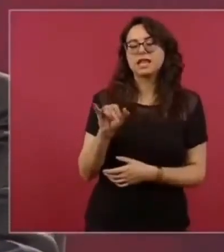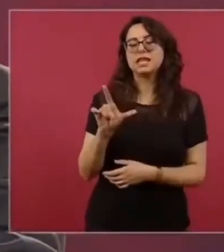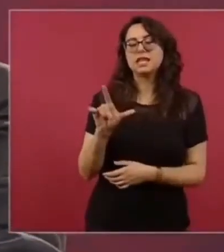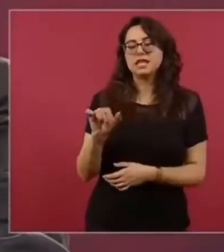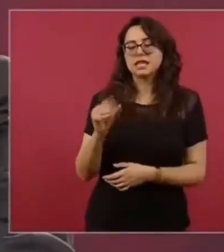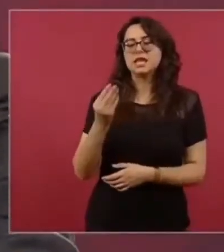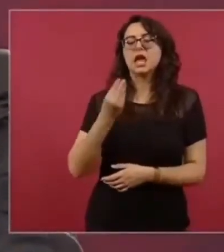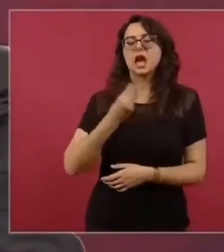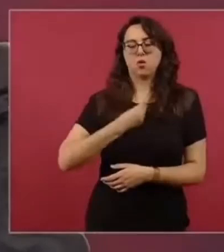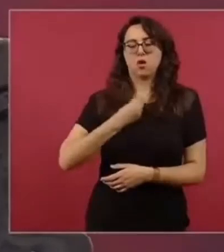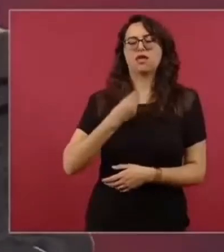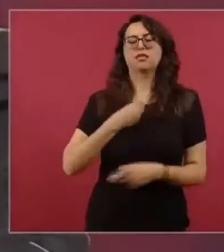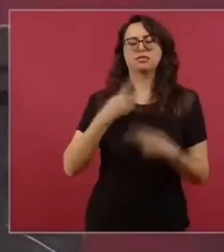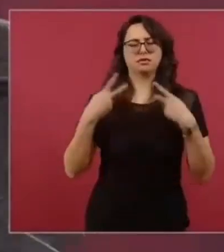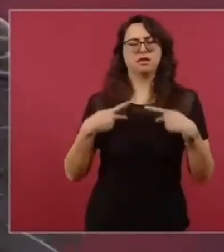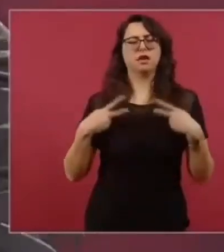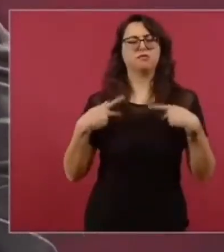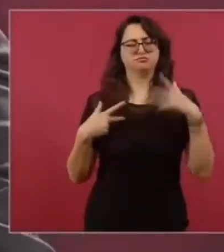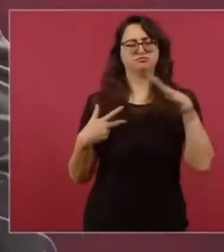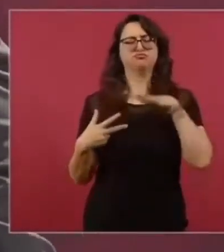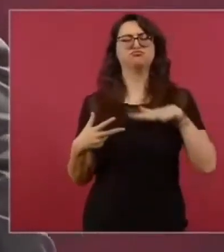el pueblo se levanta.